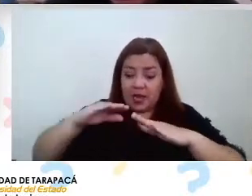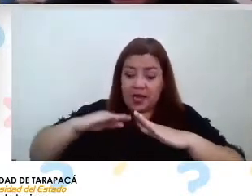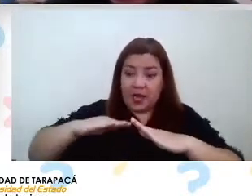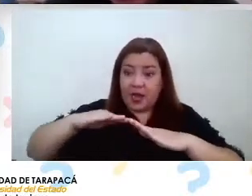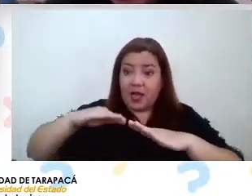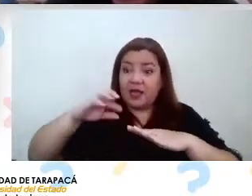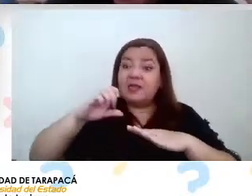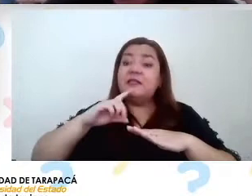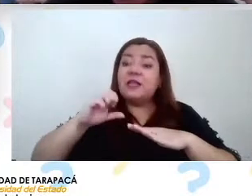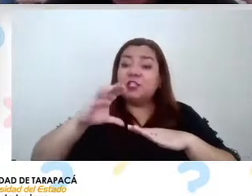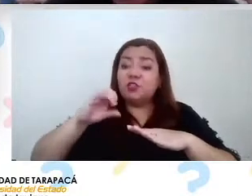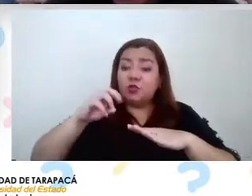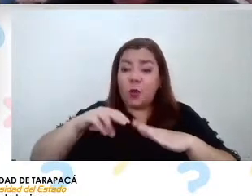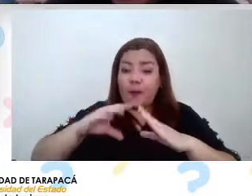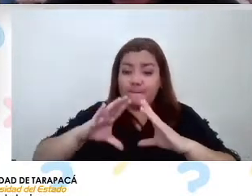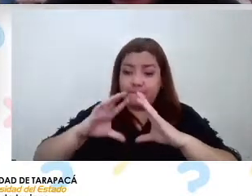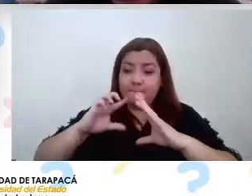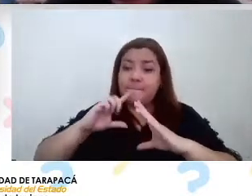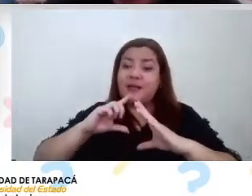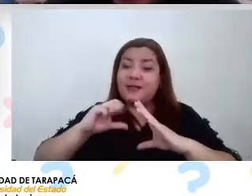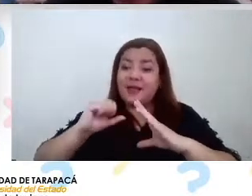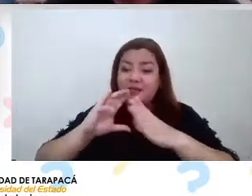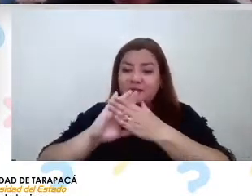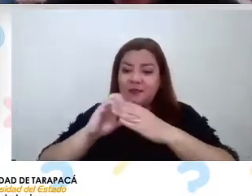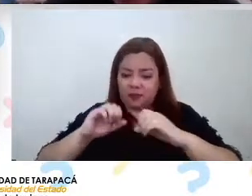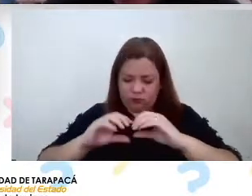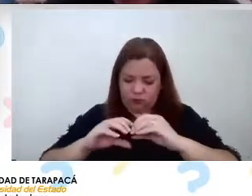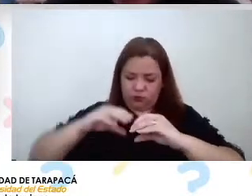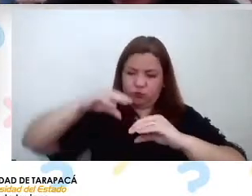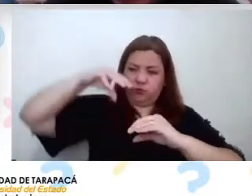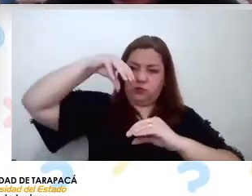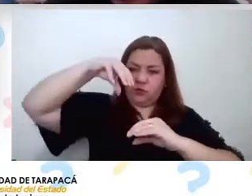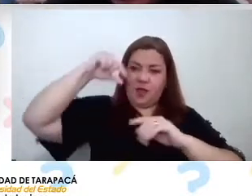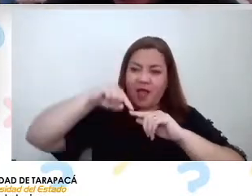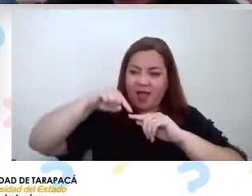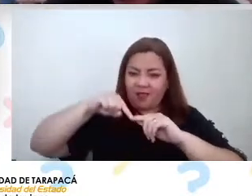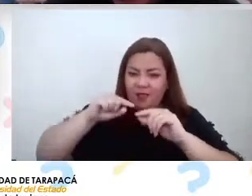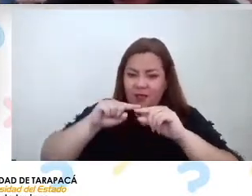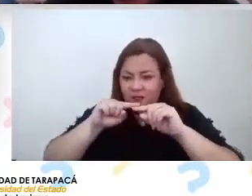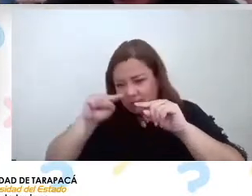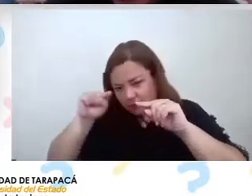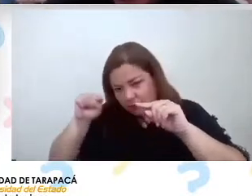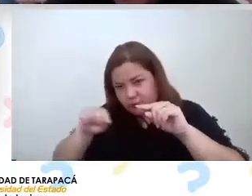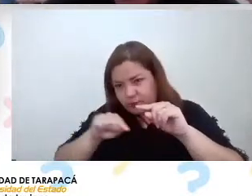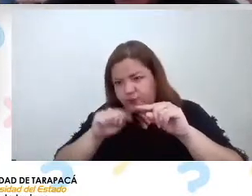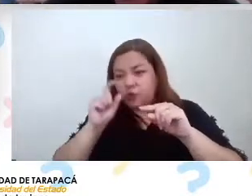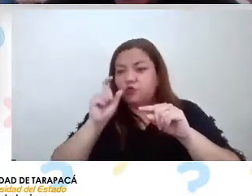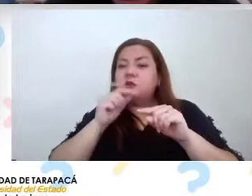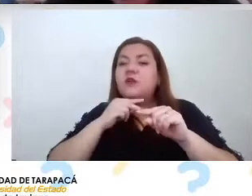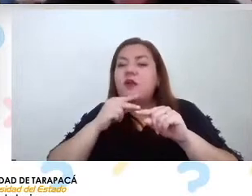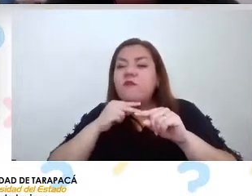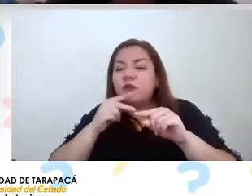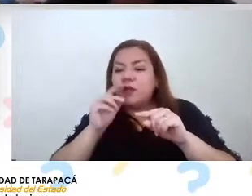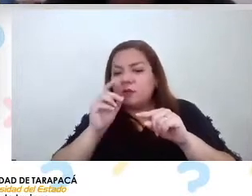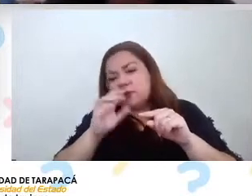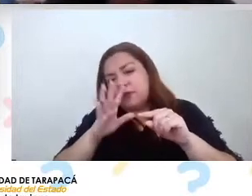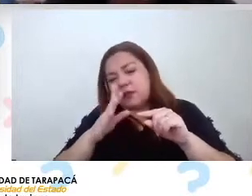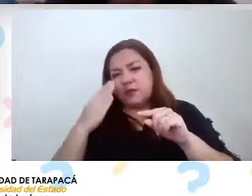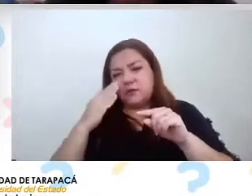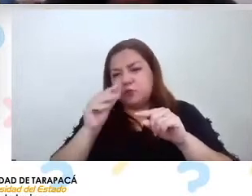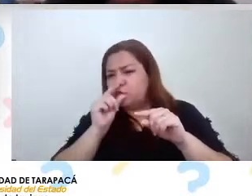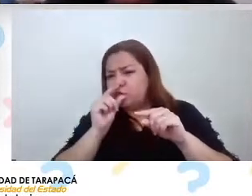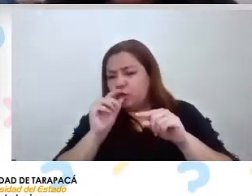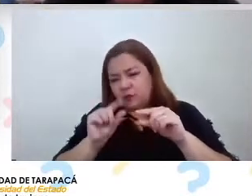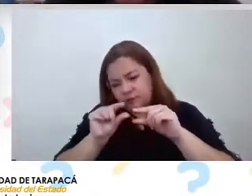Patache que está acá en esta punta. Lo podemos observar en este polígono de color café, y es un bien